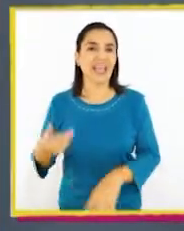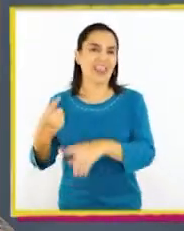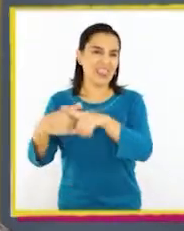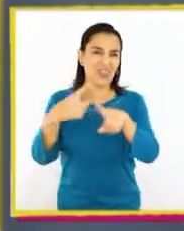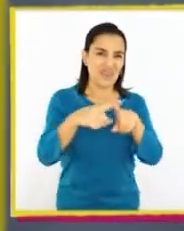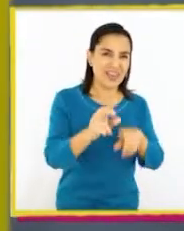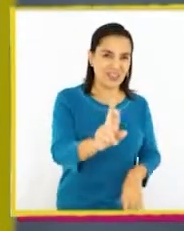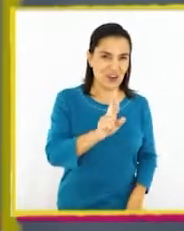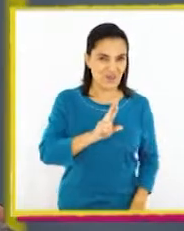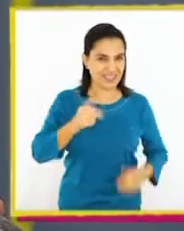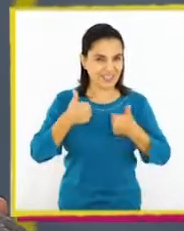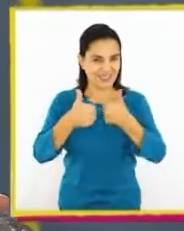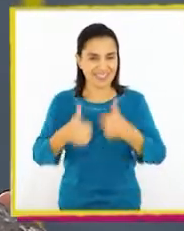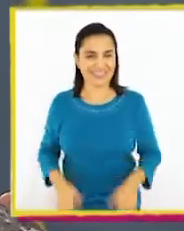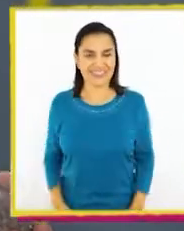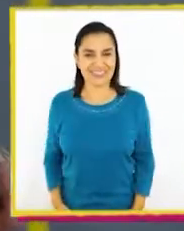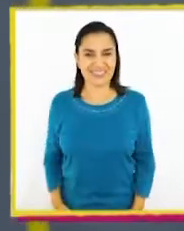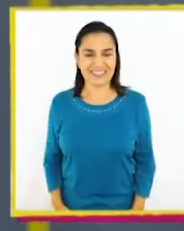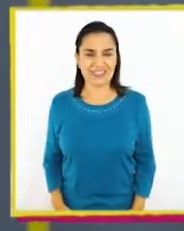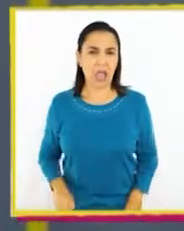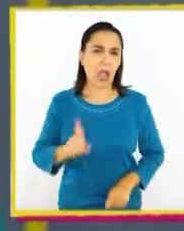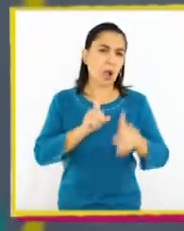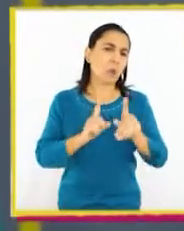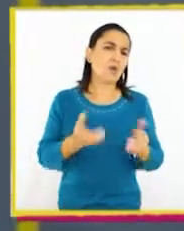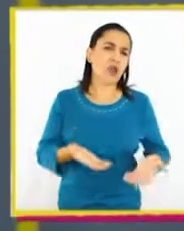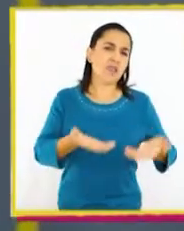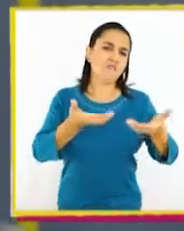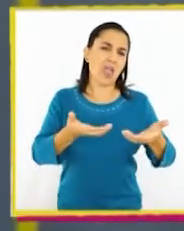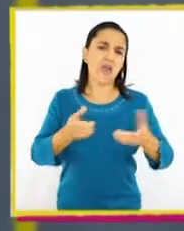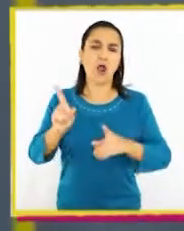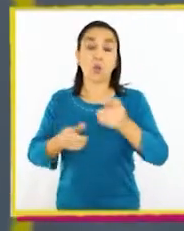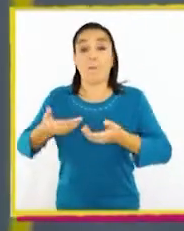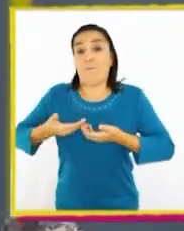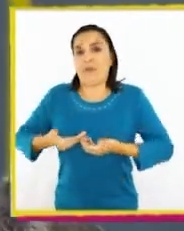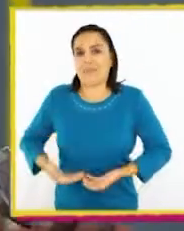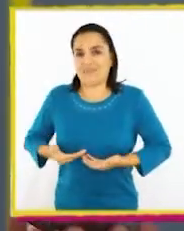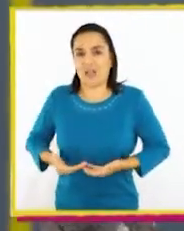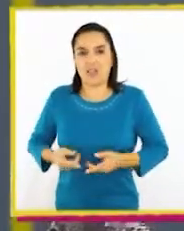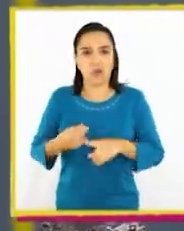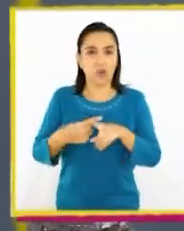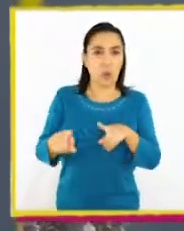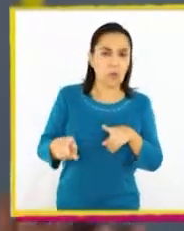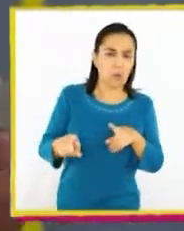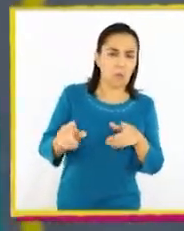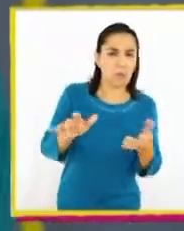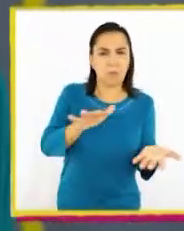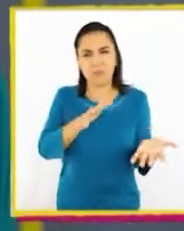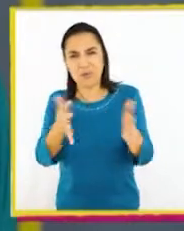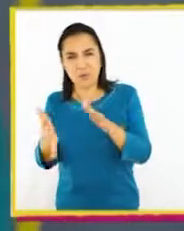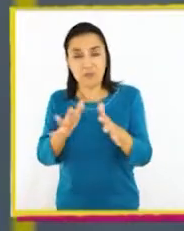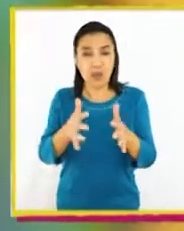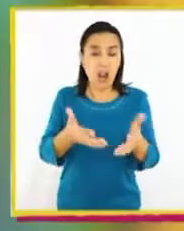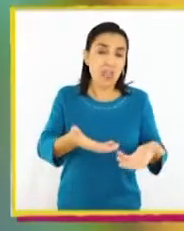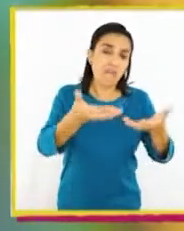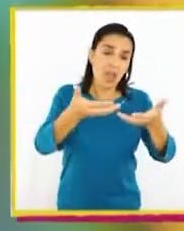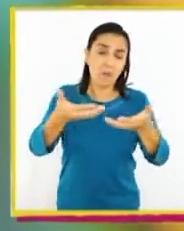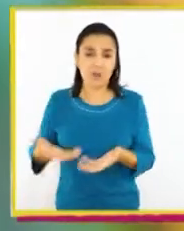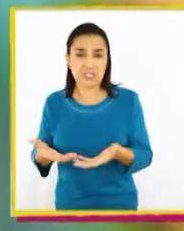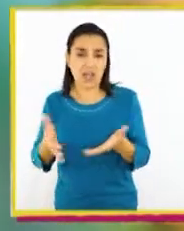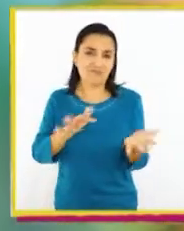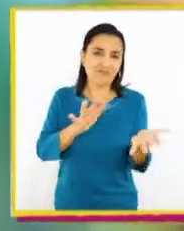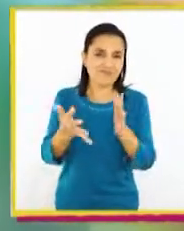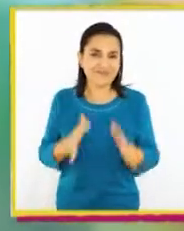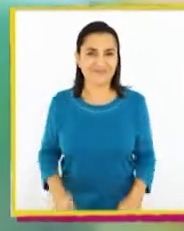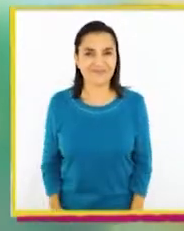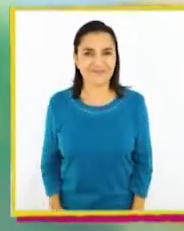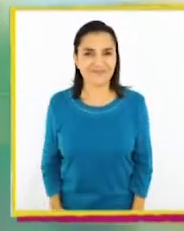diferentes respuestas. ¡Qué bien! Unos son livianos, algunos pesados y otros están en un punto medio. Ni livianos ni